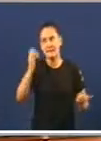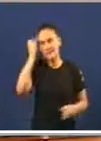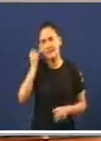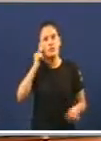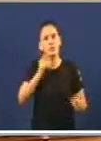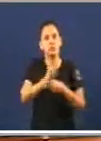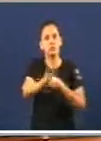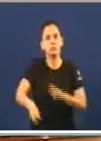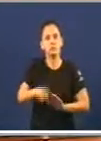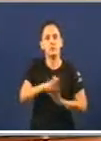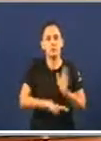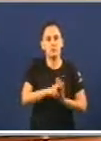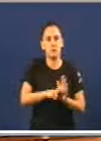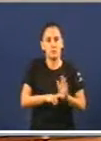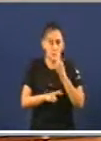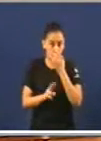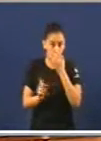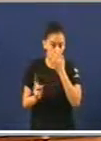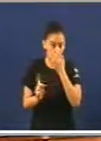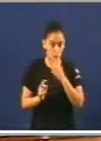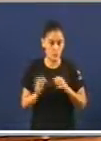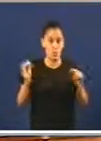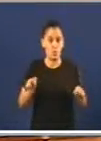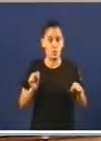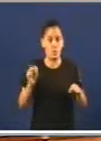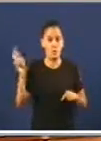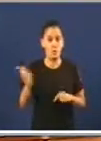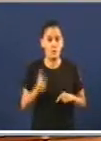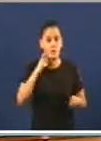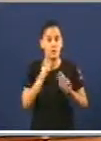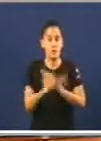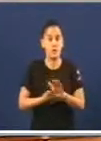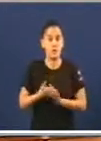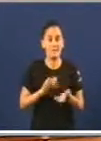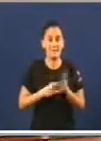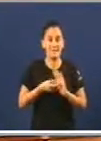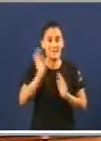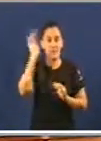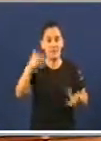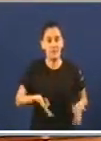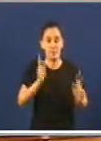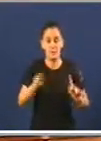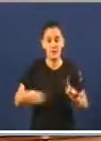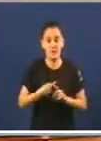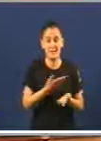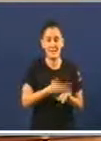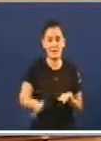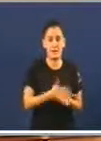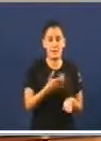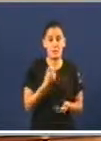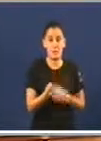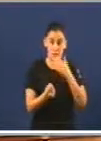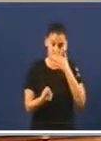modificar o regulamento deste Parlamento, ose vimos falar de sistemas democráticos e de separación de poderes.